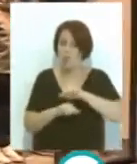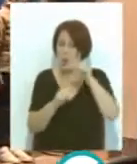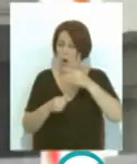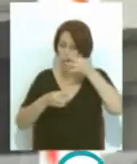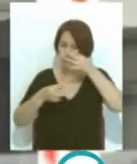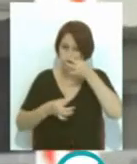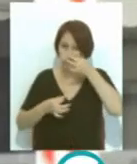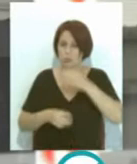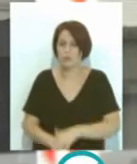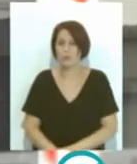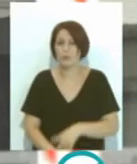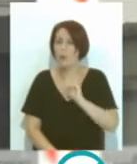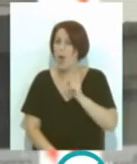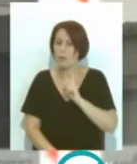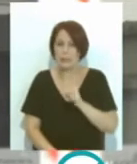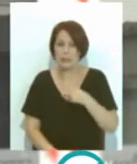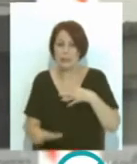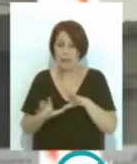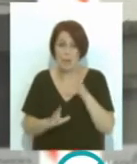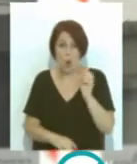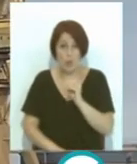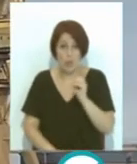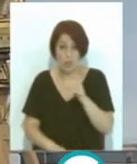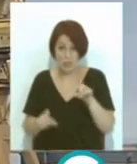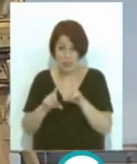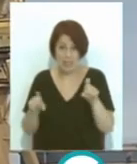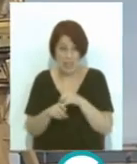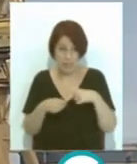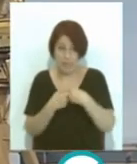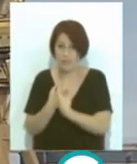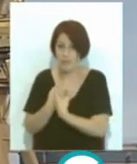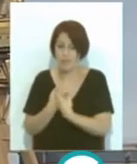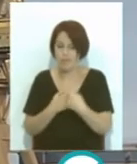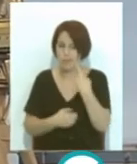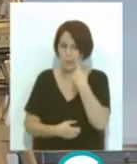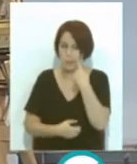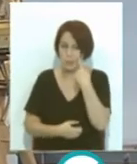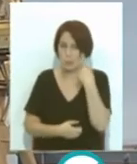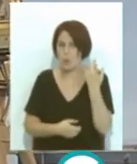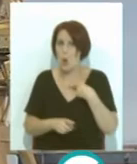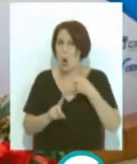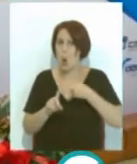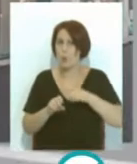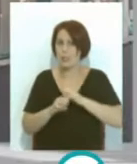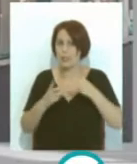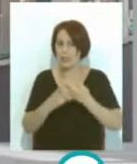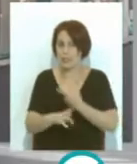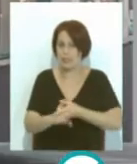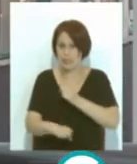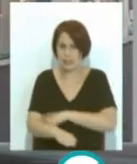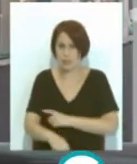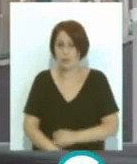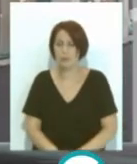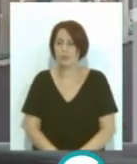presencial tan solo en el 10% de las empresas participantes se observa un masivo uso del teletrabajo Los